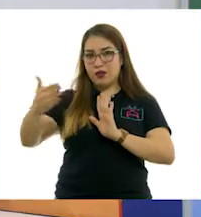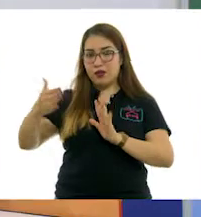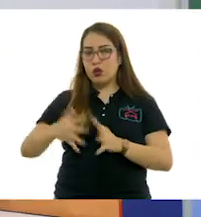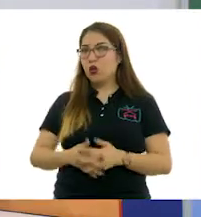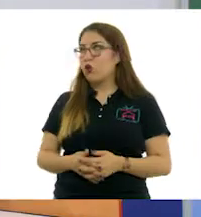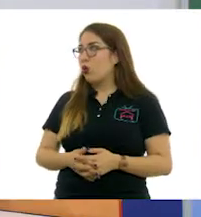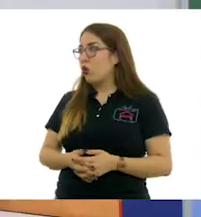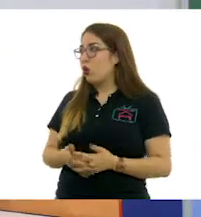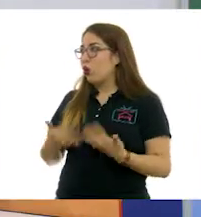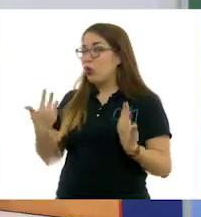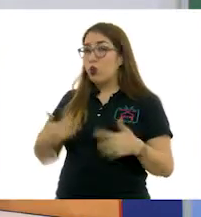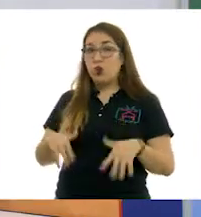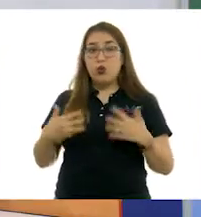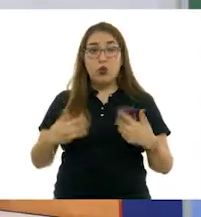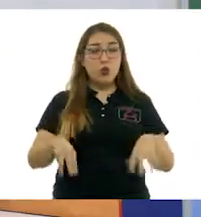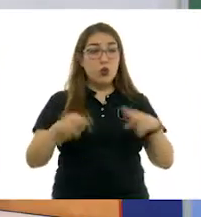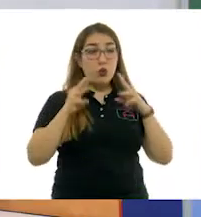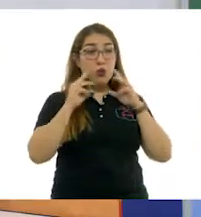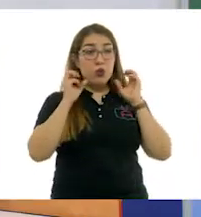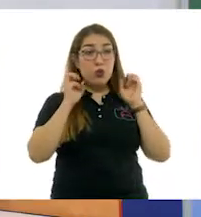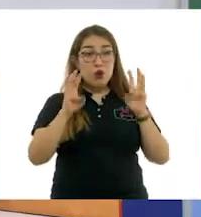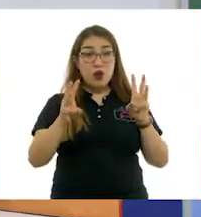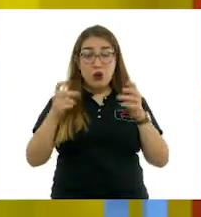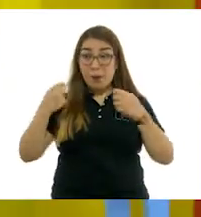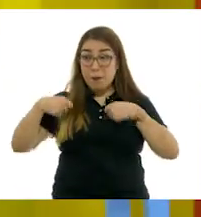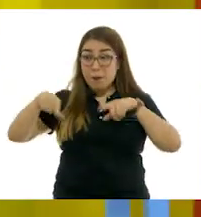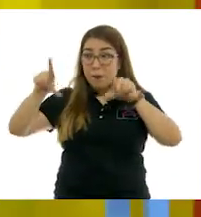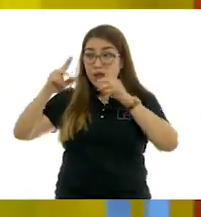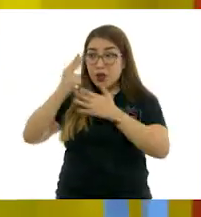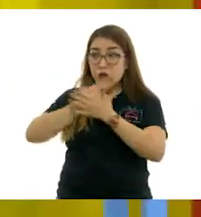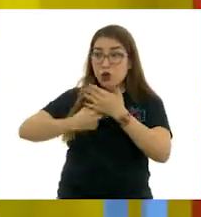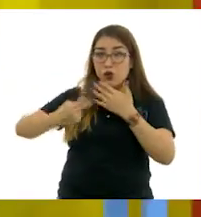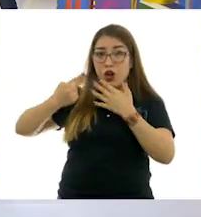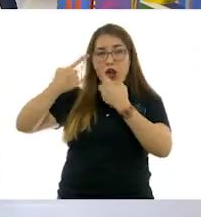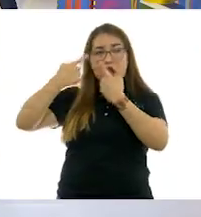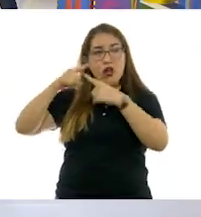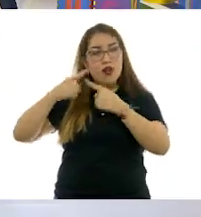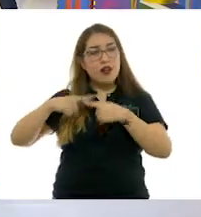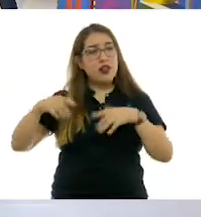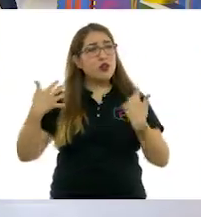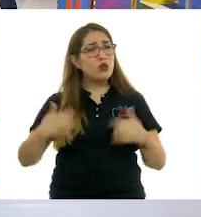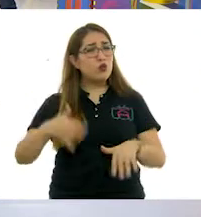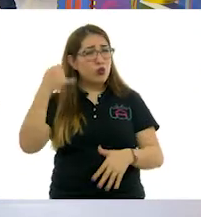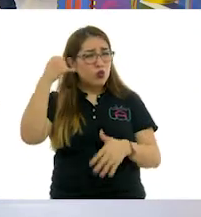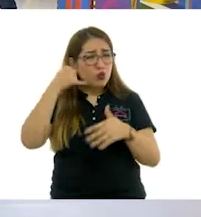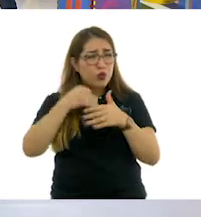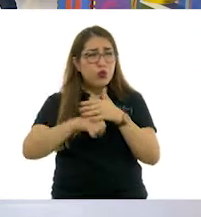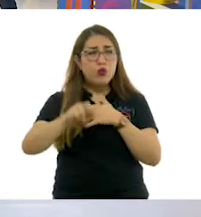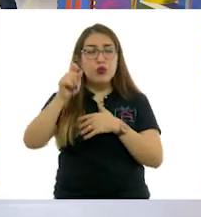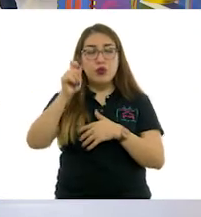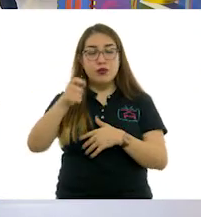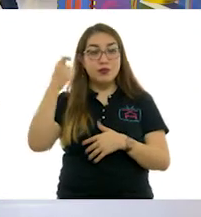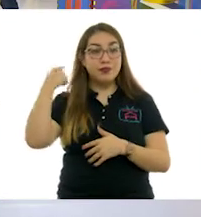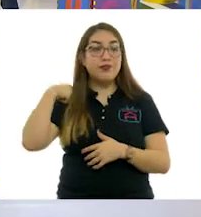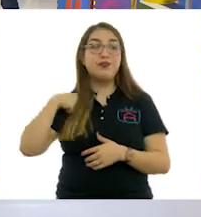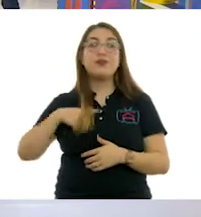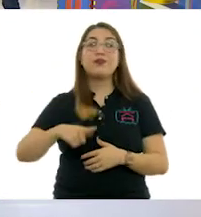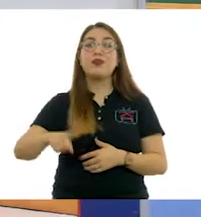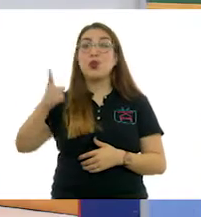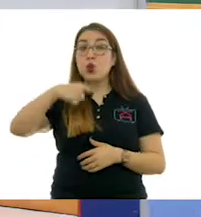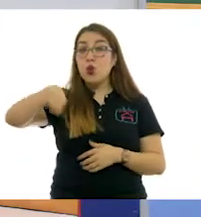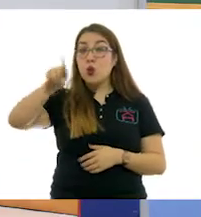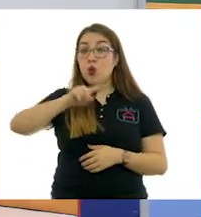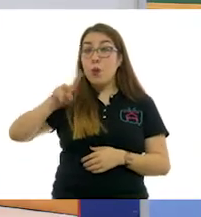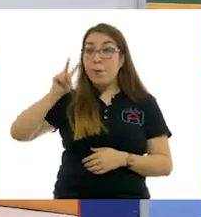¡Wow! Cada pintura es un mundo. Y si ustedes se ponen a ver en una pintura, nos va a contar una infinidad